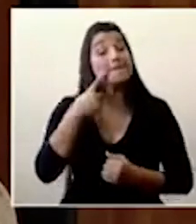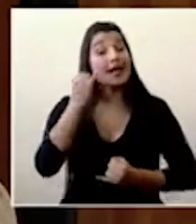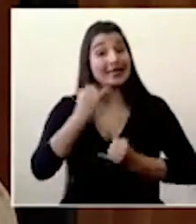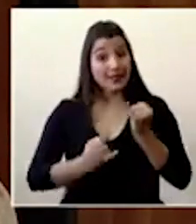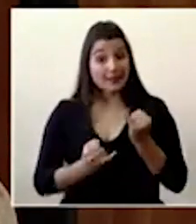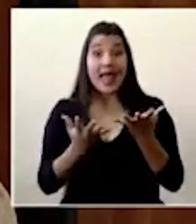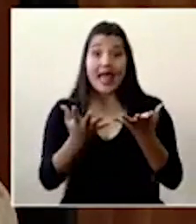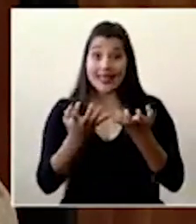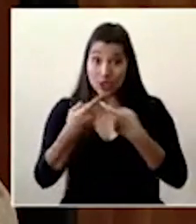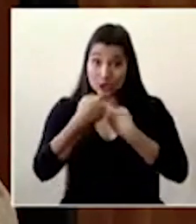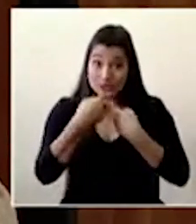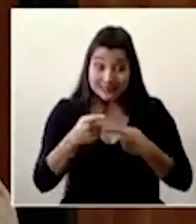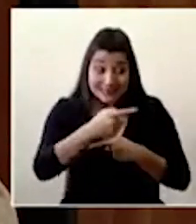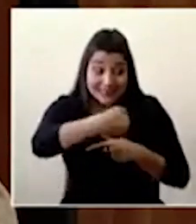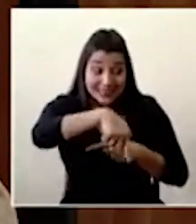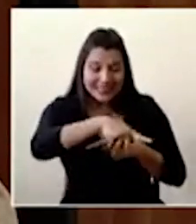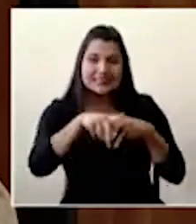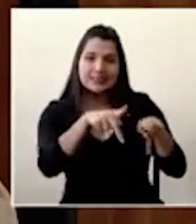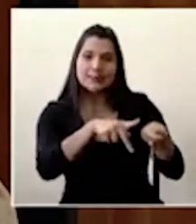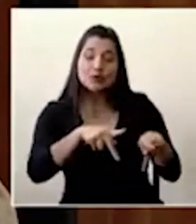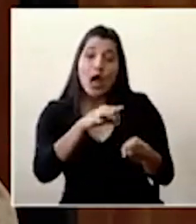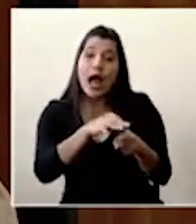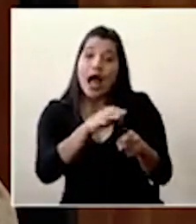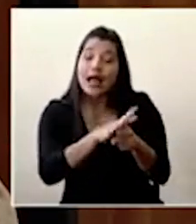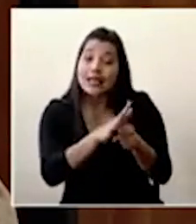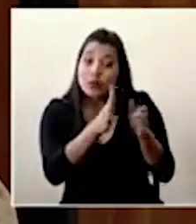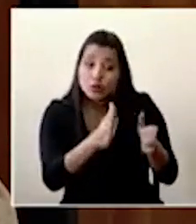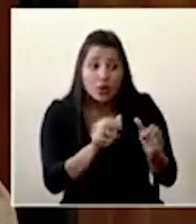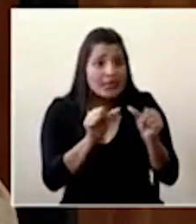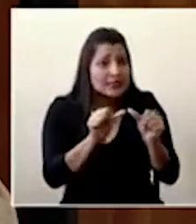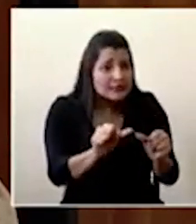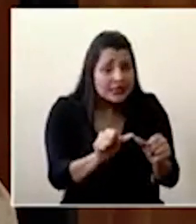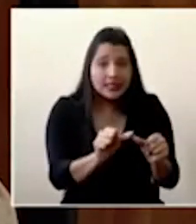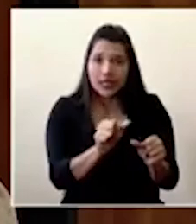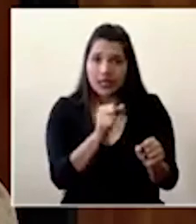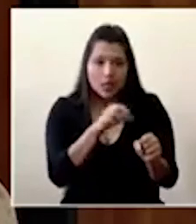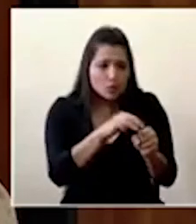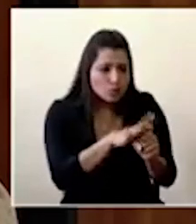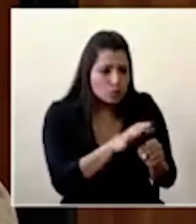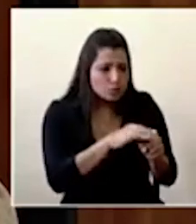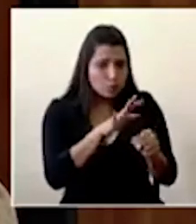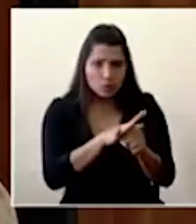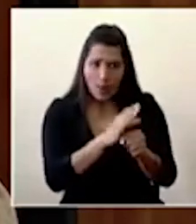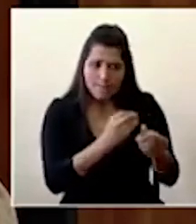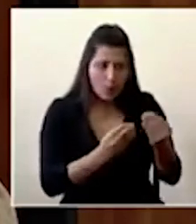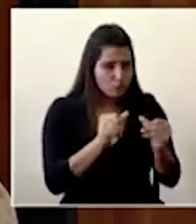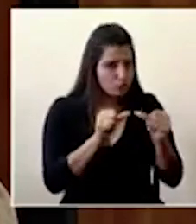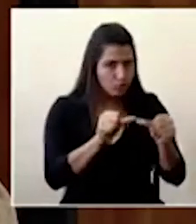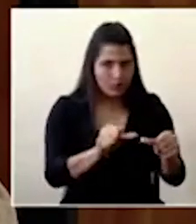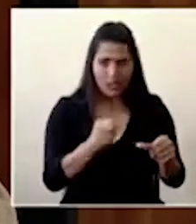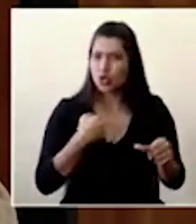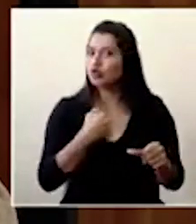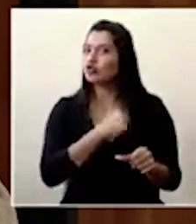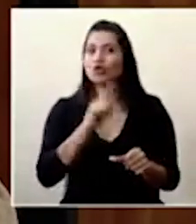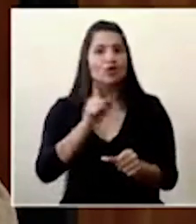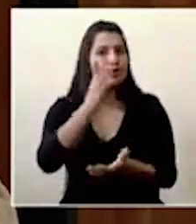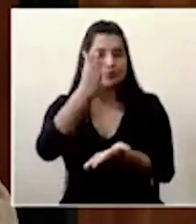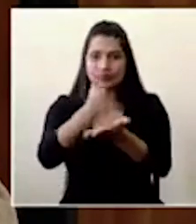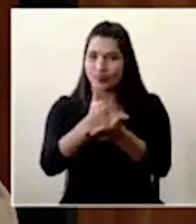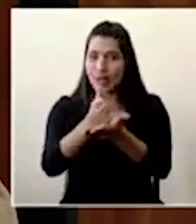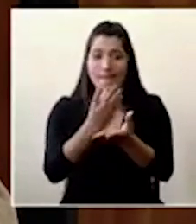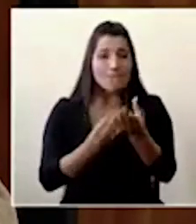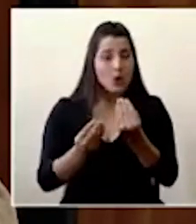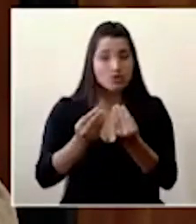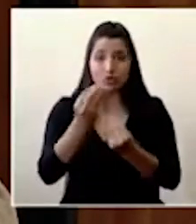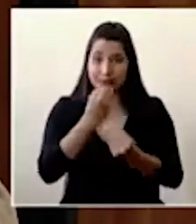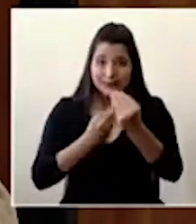agricultores siguen produciendo la comida de los costarricenses en el campo, no hemos detenido la producción nacional de alimentos y los